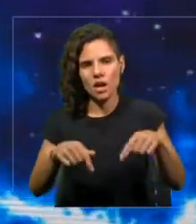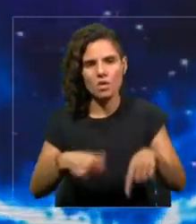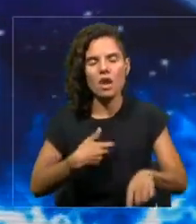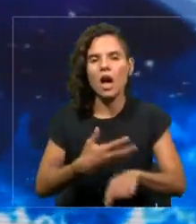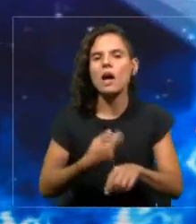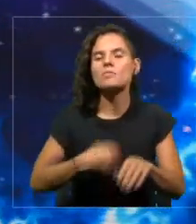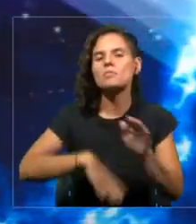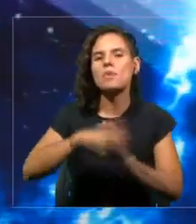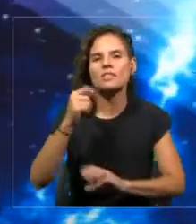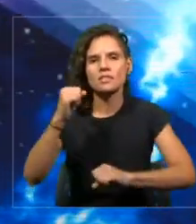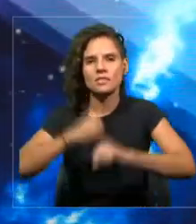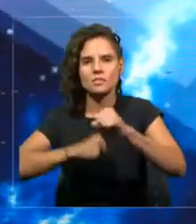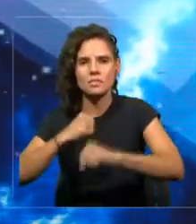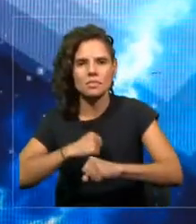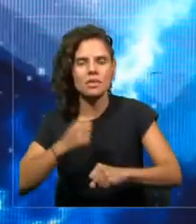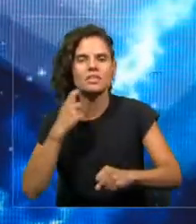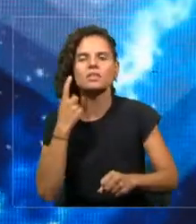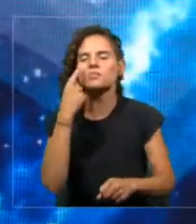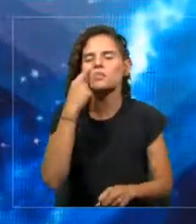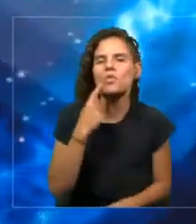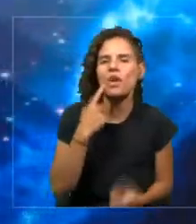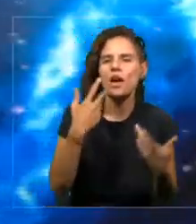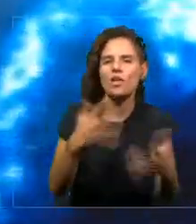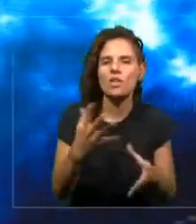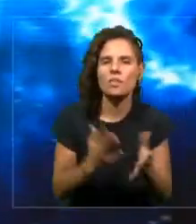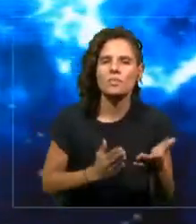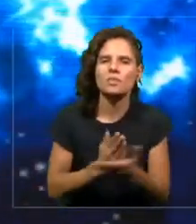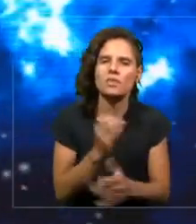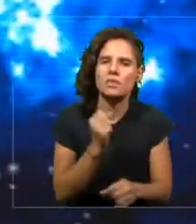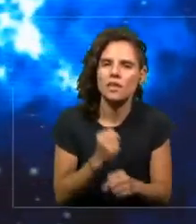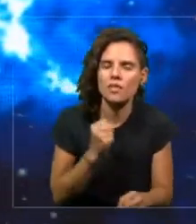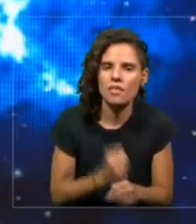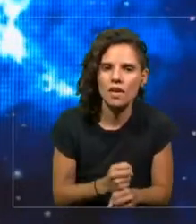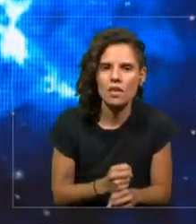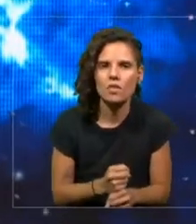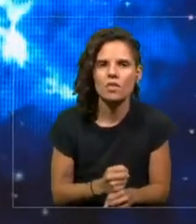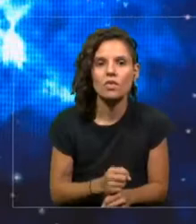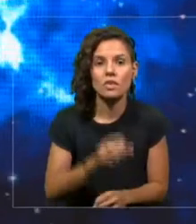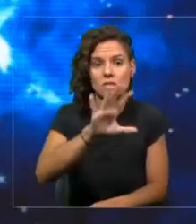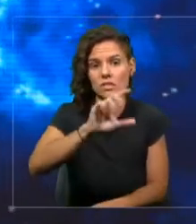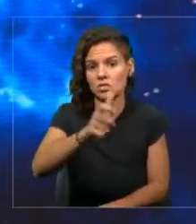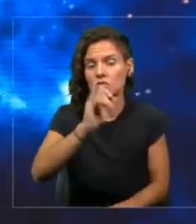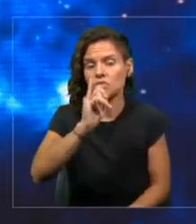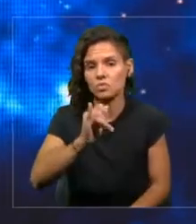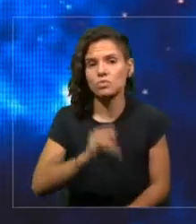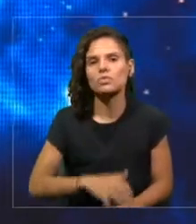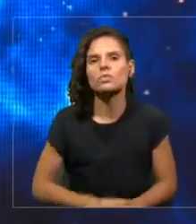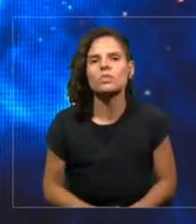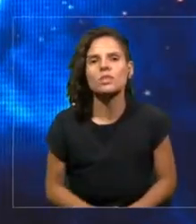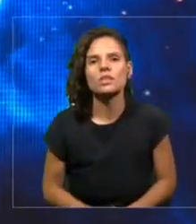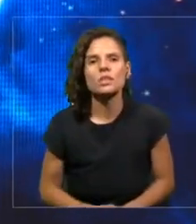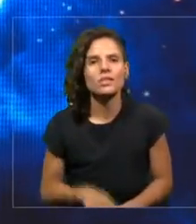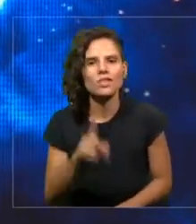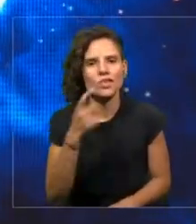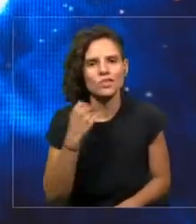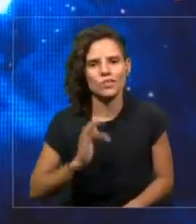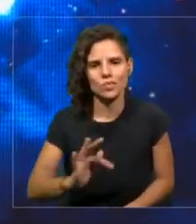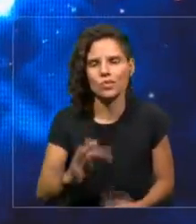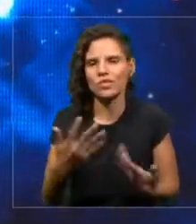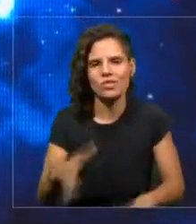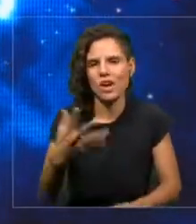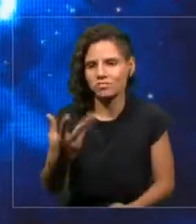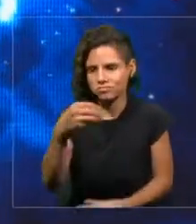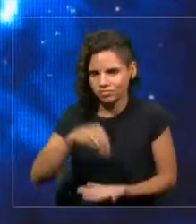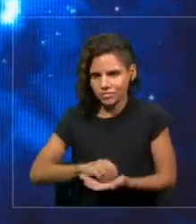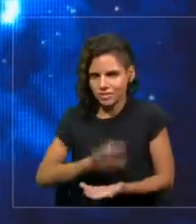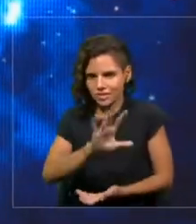probado, implementado y han iniciado el deployment de 5G. No es una plataforma del futuro, ya llegó y desde el año